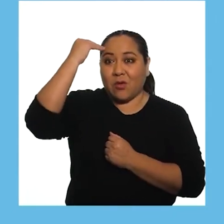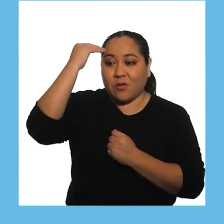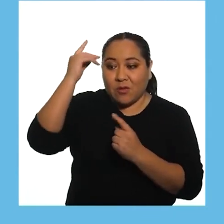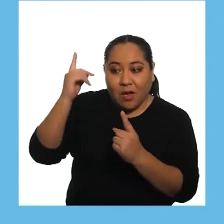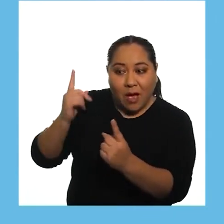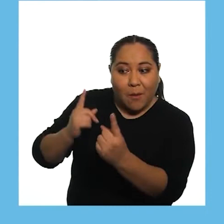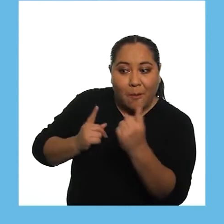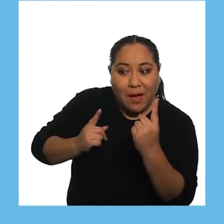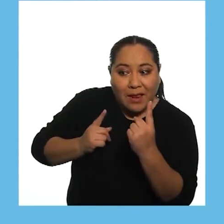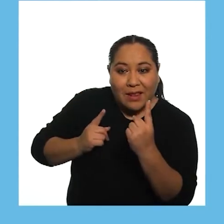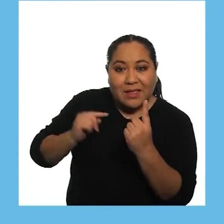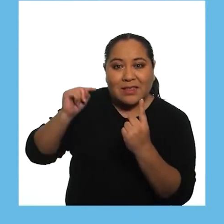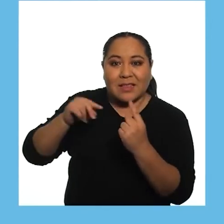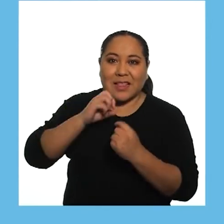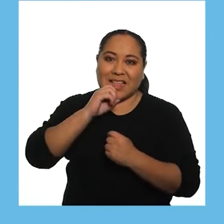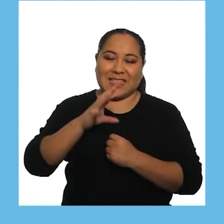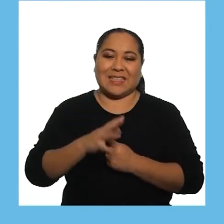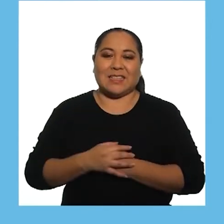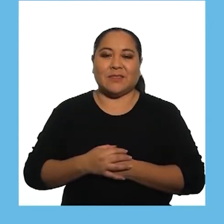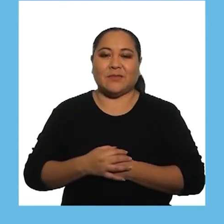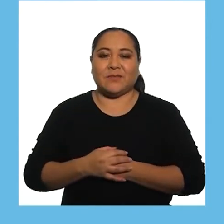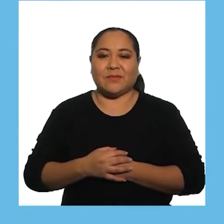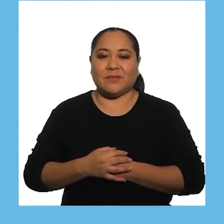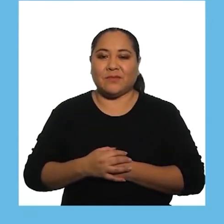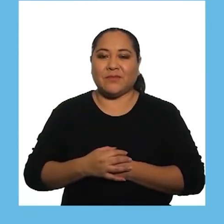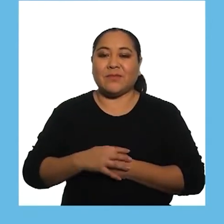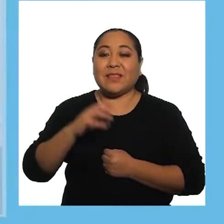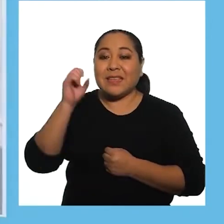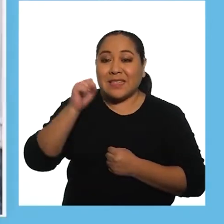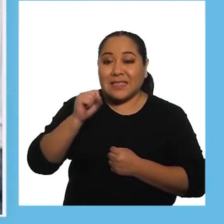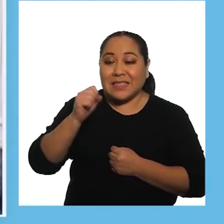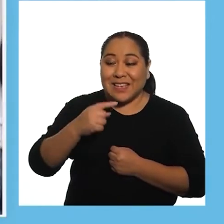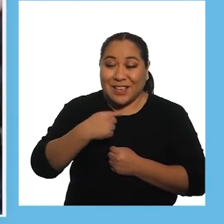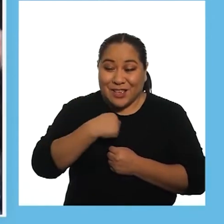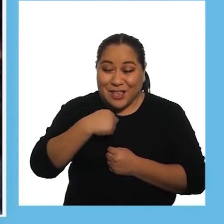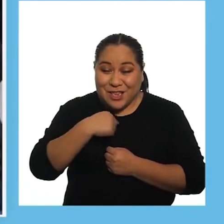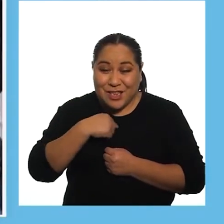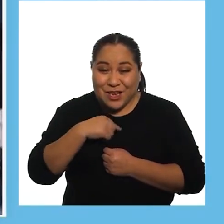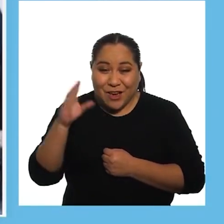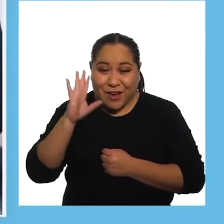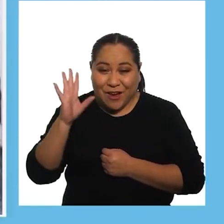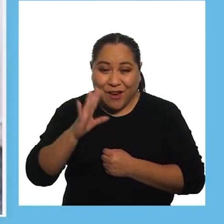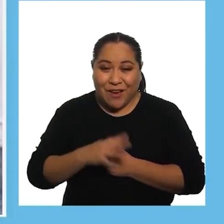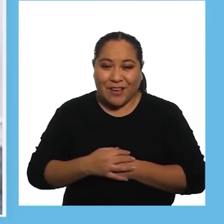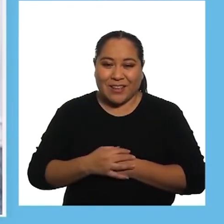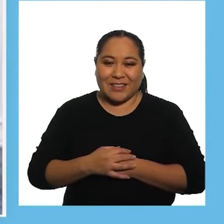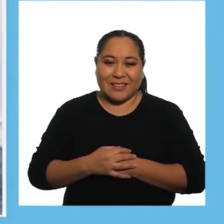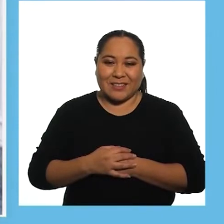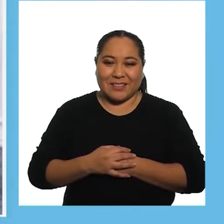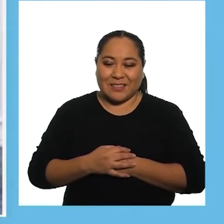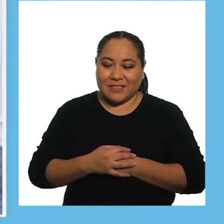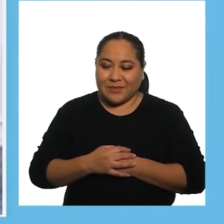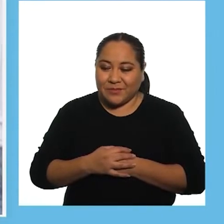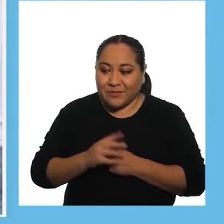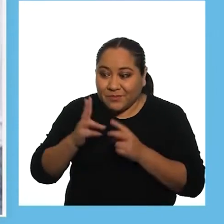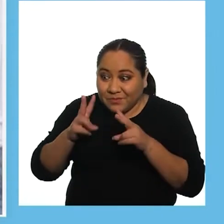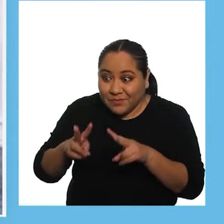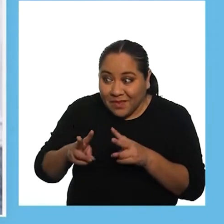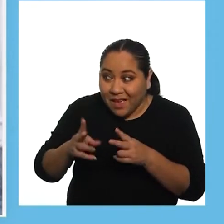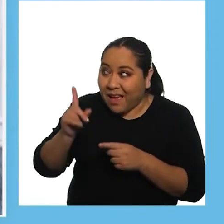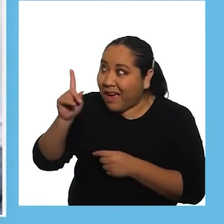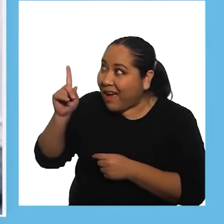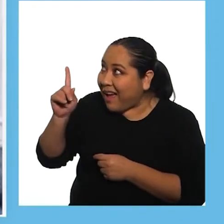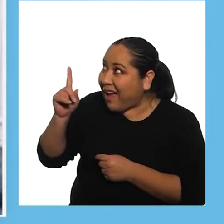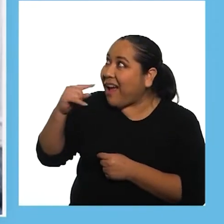persona adulta aparezca, puede decir Sí, soy yo Dirige tu